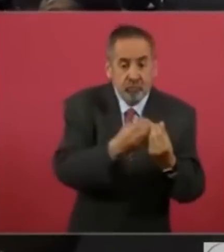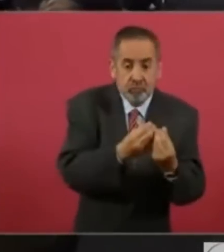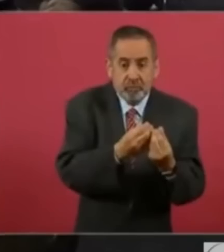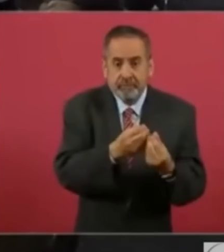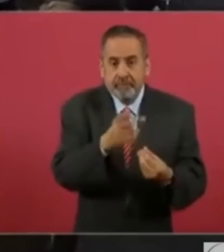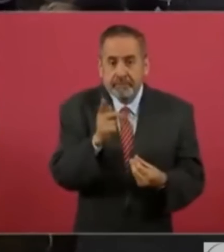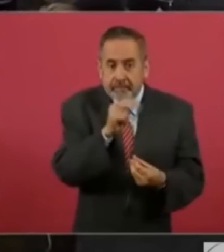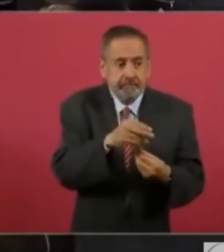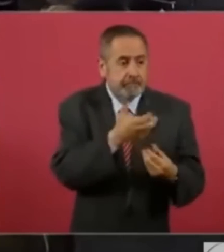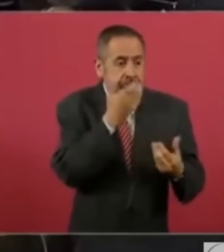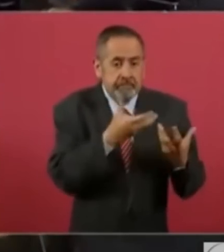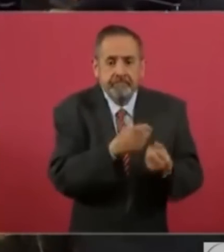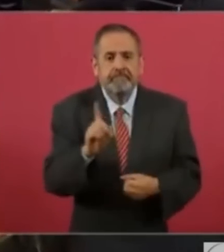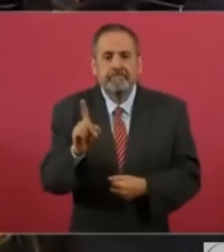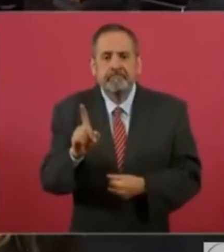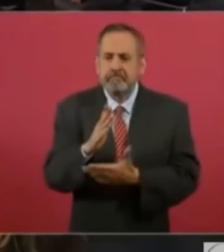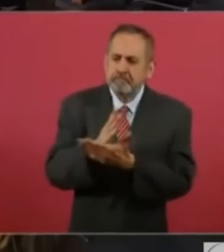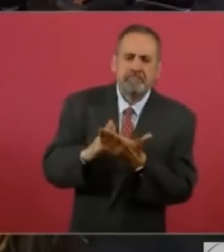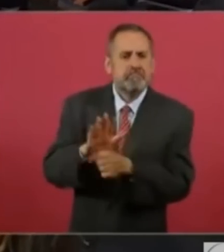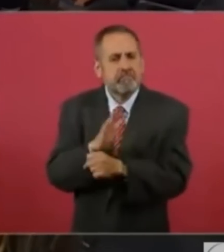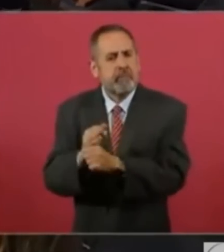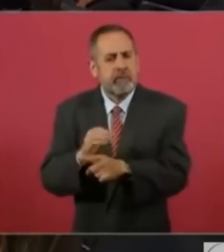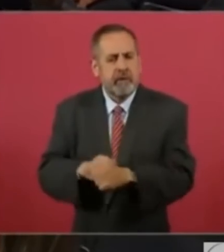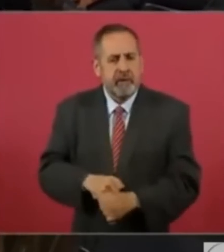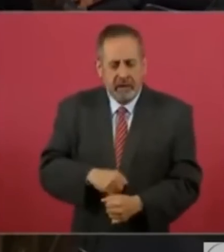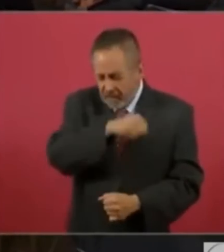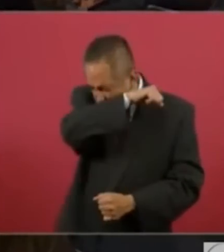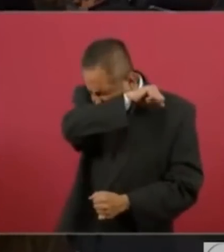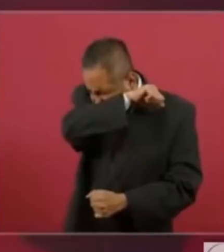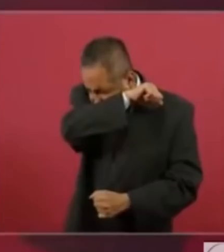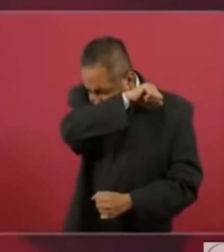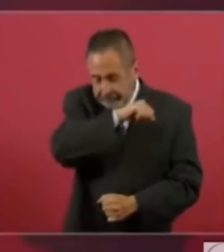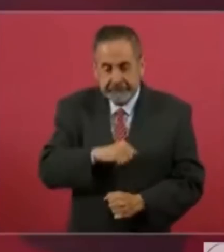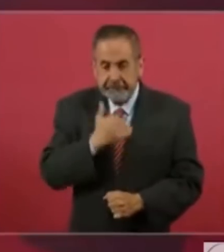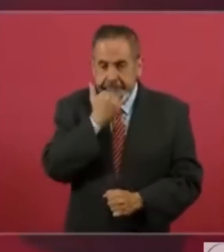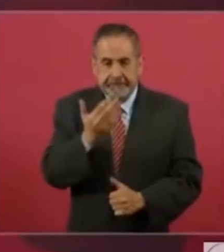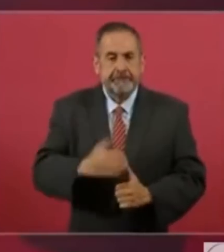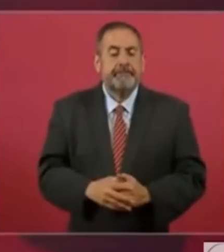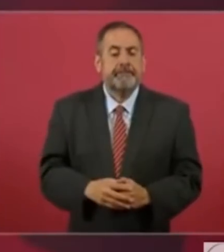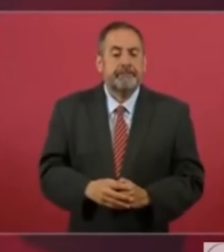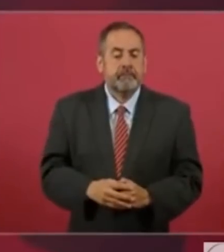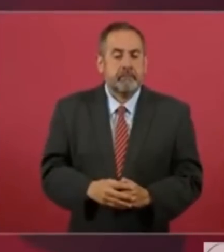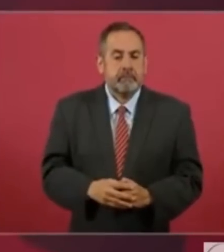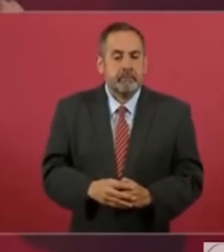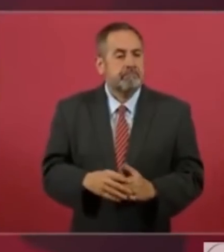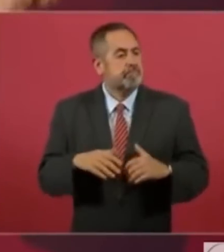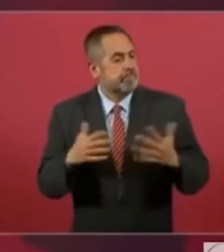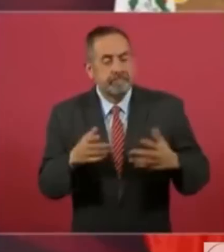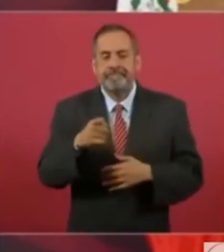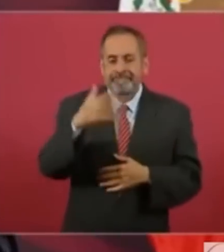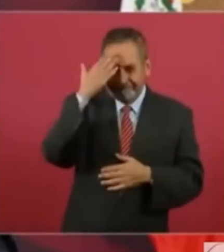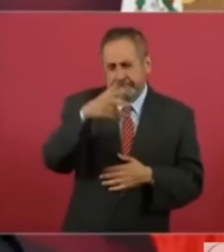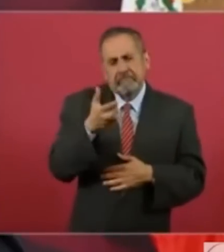así es la democracia. Entonces, Xochitl que